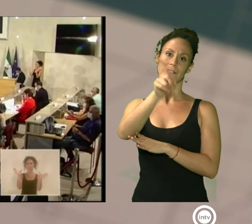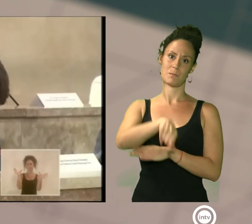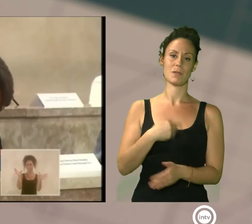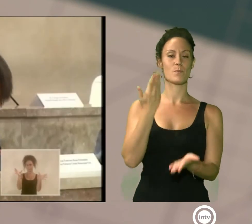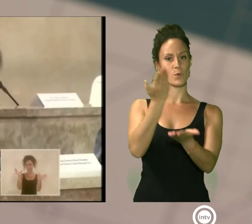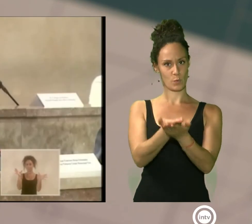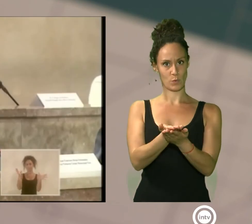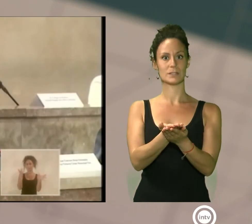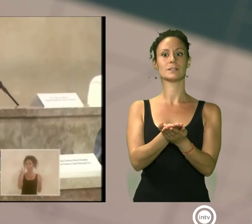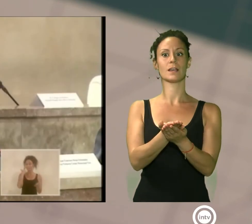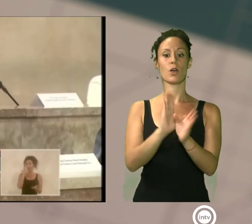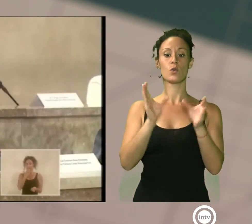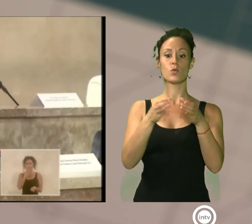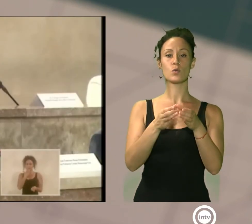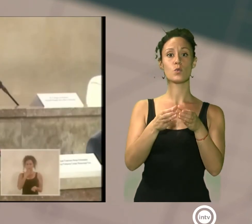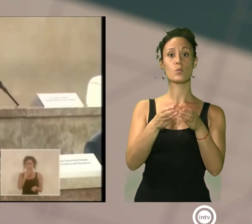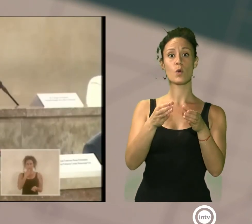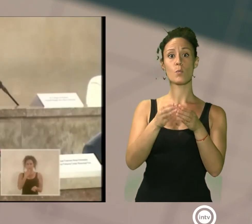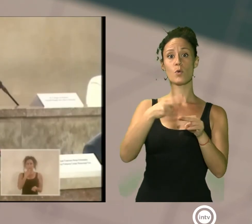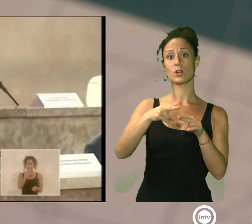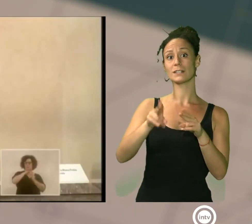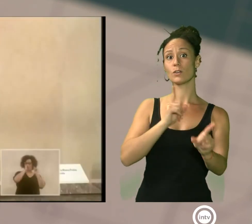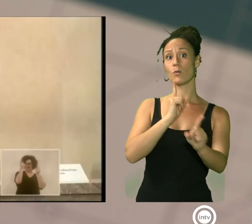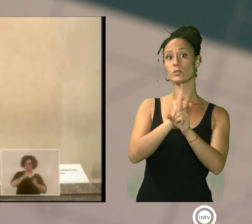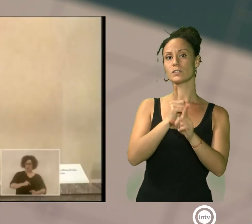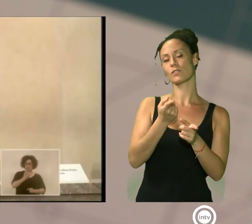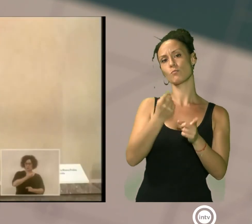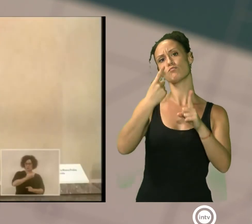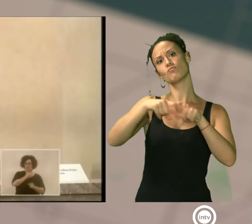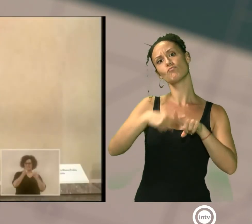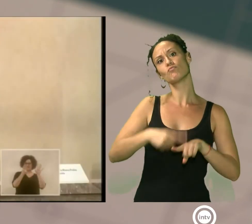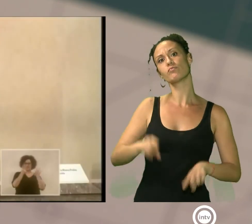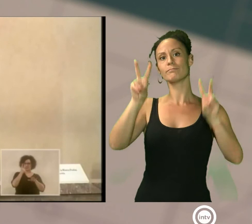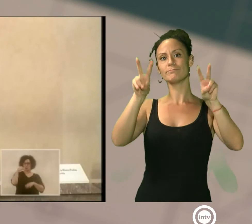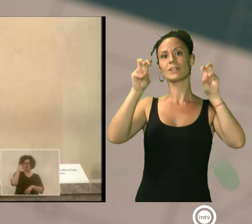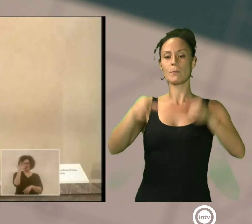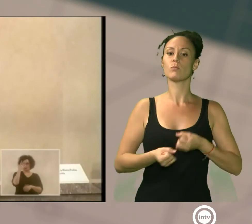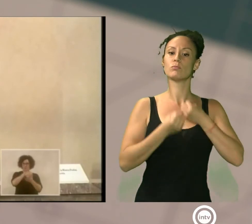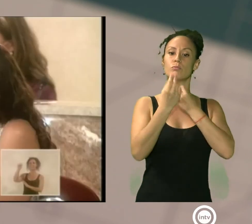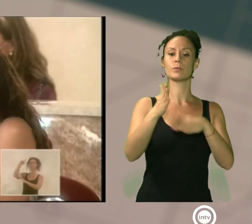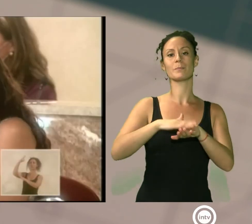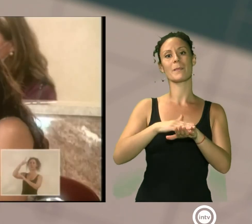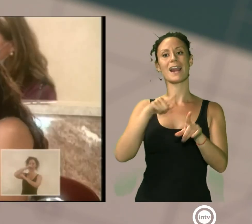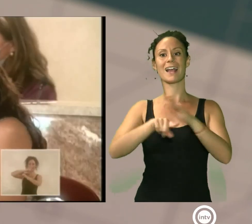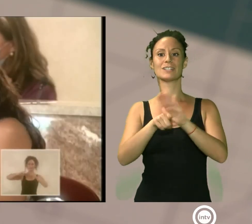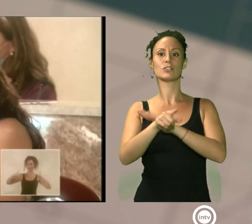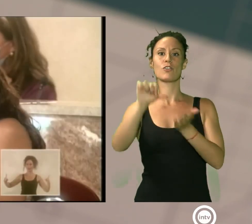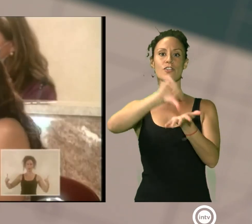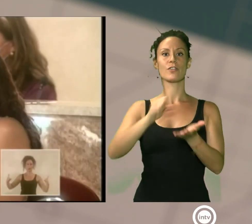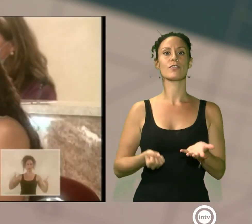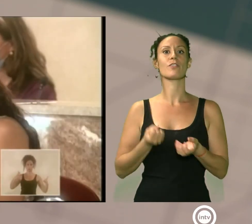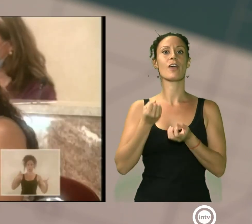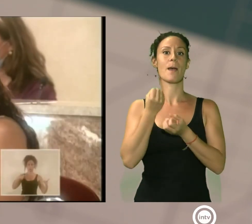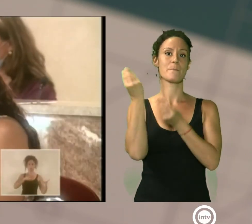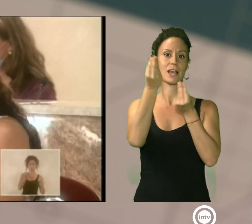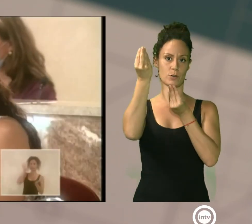Los grupos políticos de la oposición han planteado distintas cuestiones para mejorar la gestión de la ciudad. Desde nuestro grupo municipal,